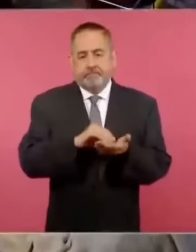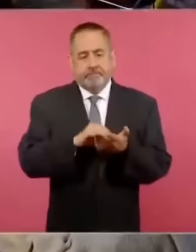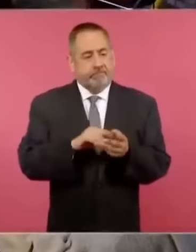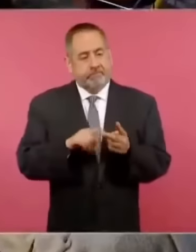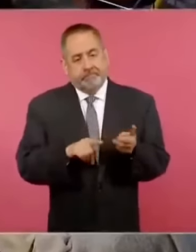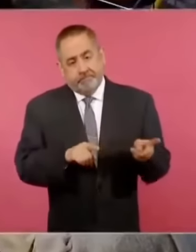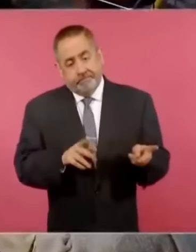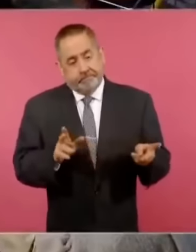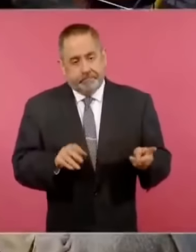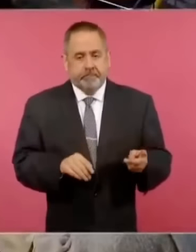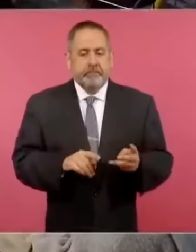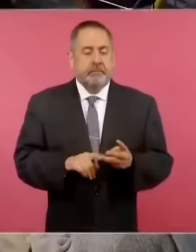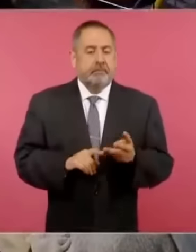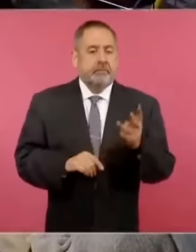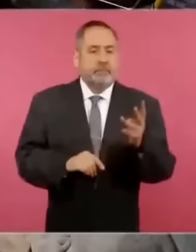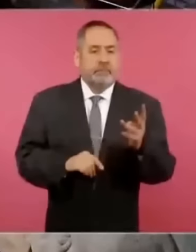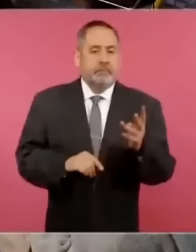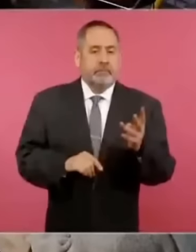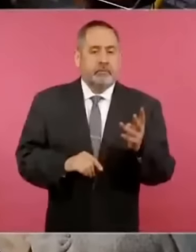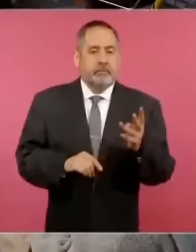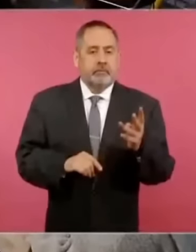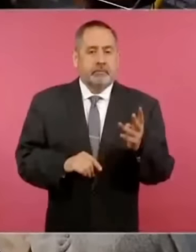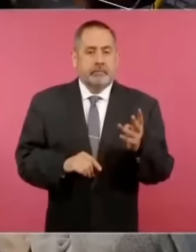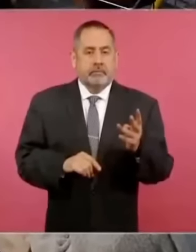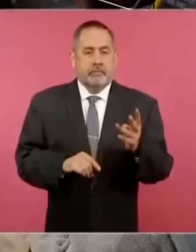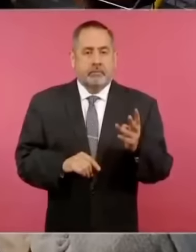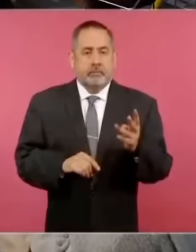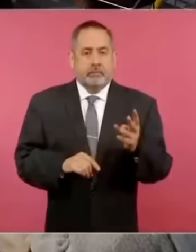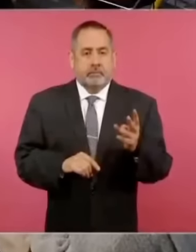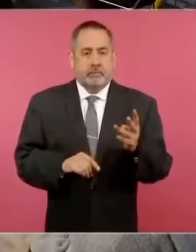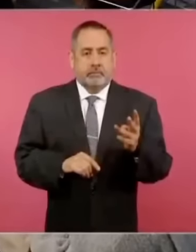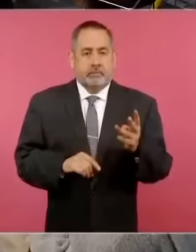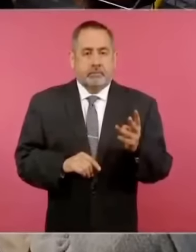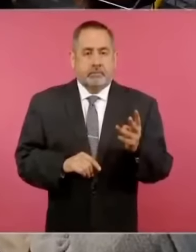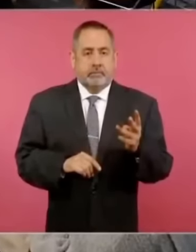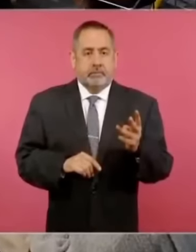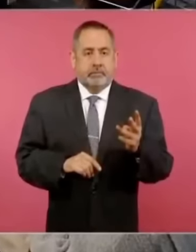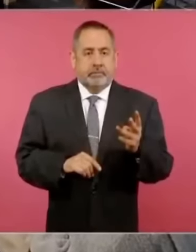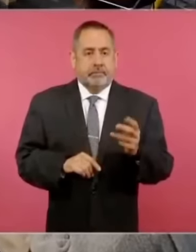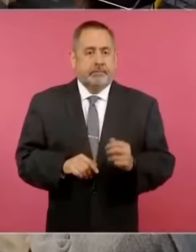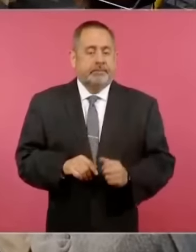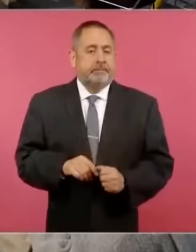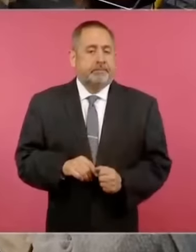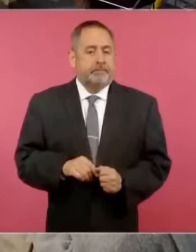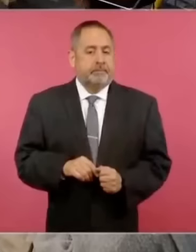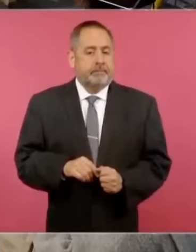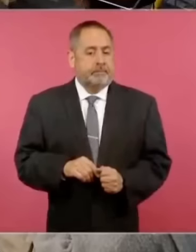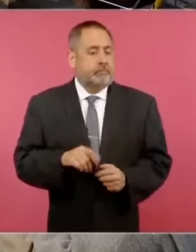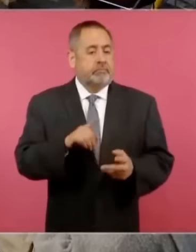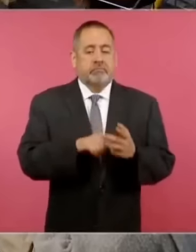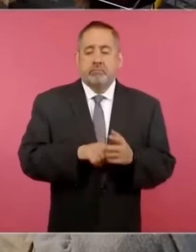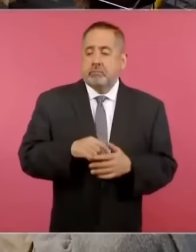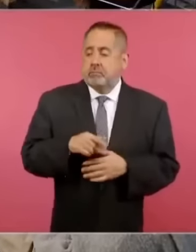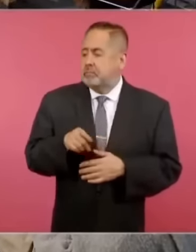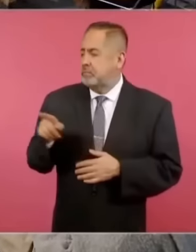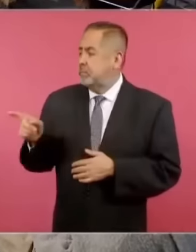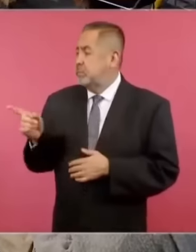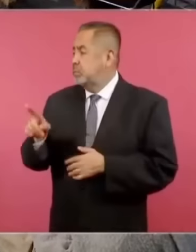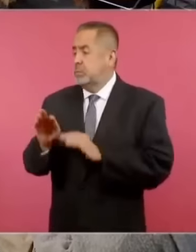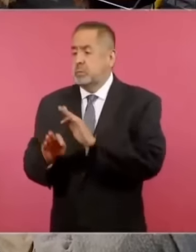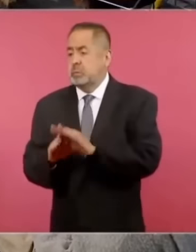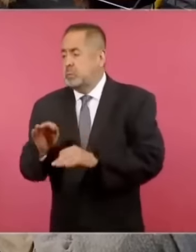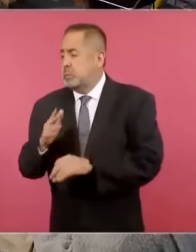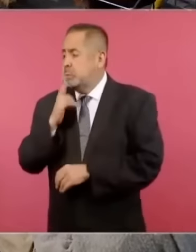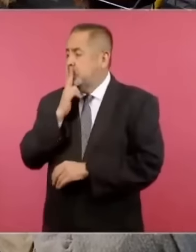de llamar paternalismo a lo que